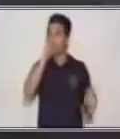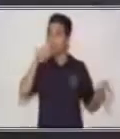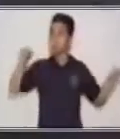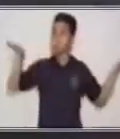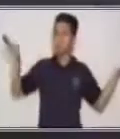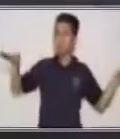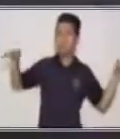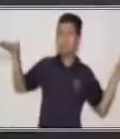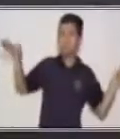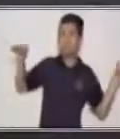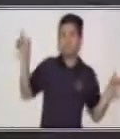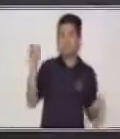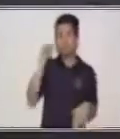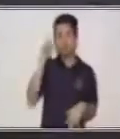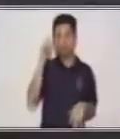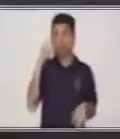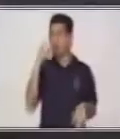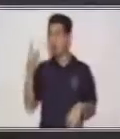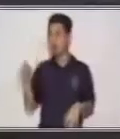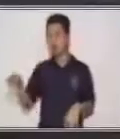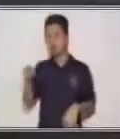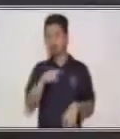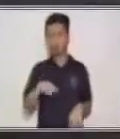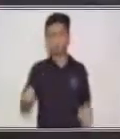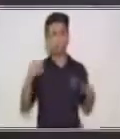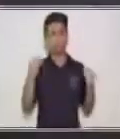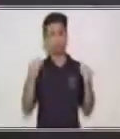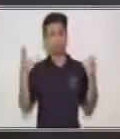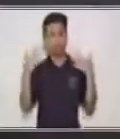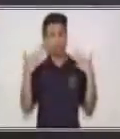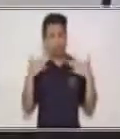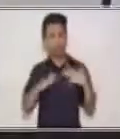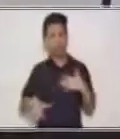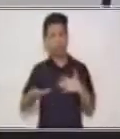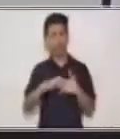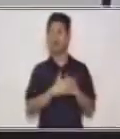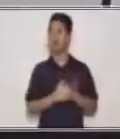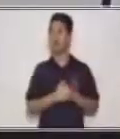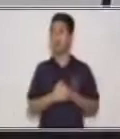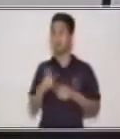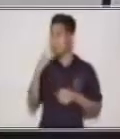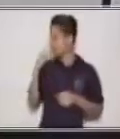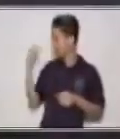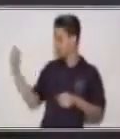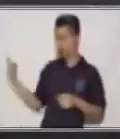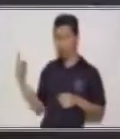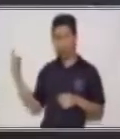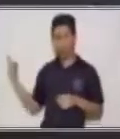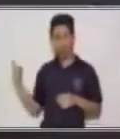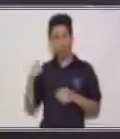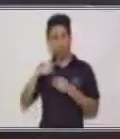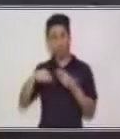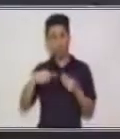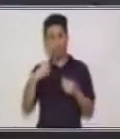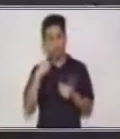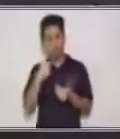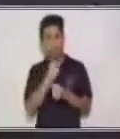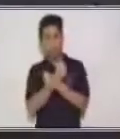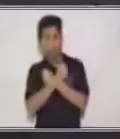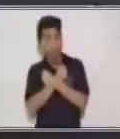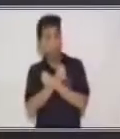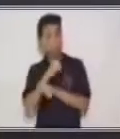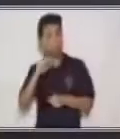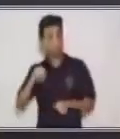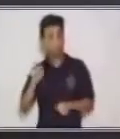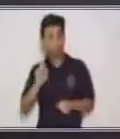Si te das cuenta, vamos a revisar. ¿Crees que en esa familia hay amor? Se ven todos muy contentos.